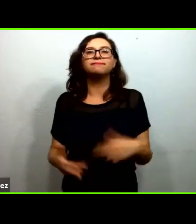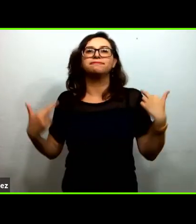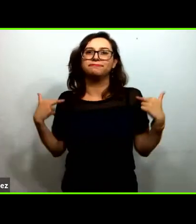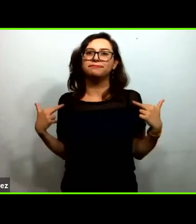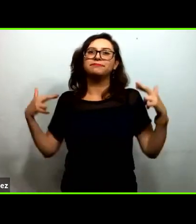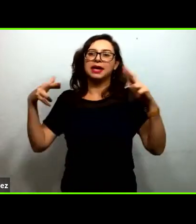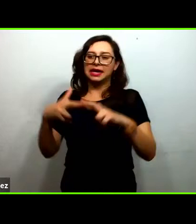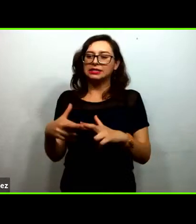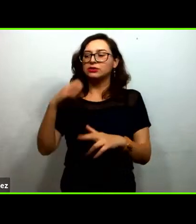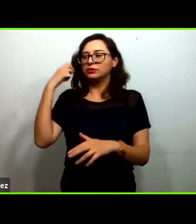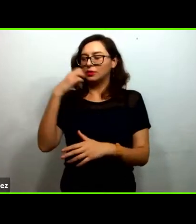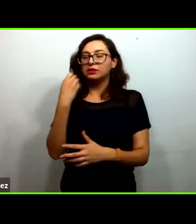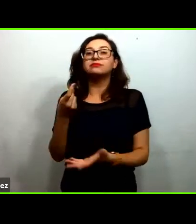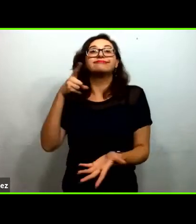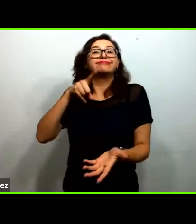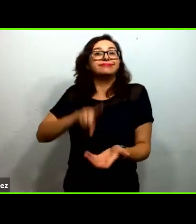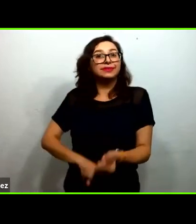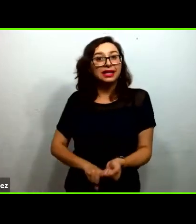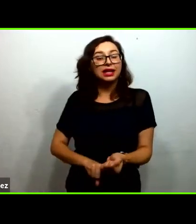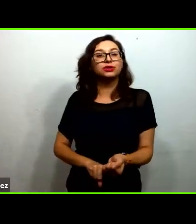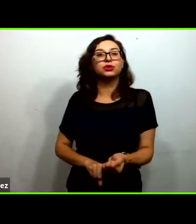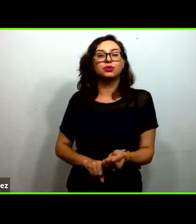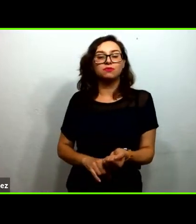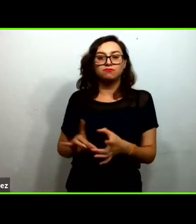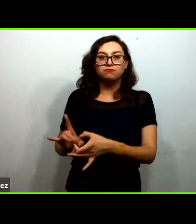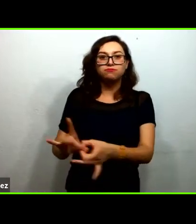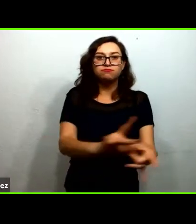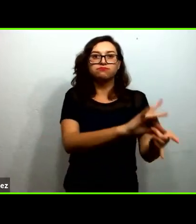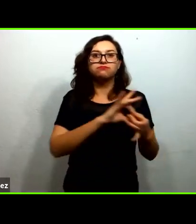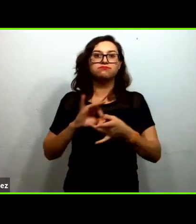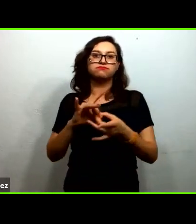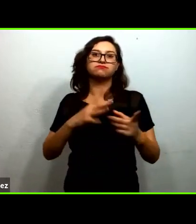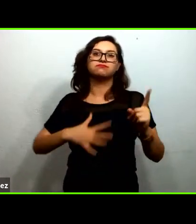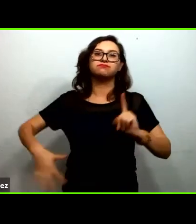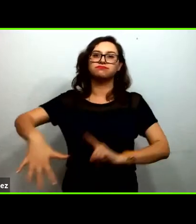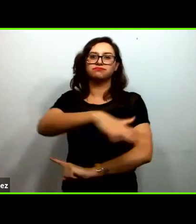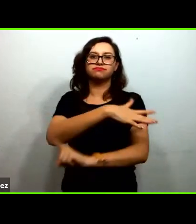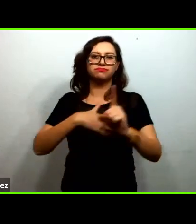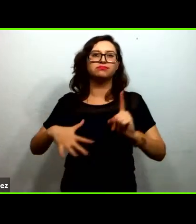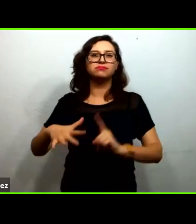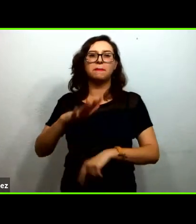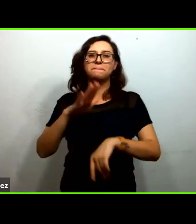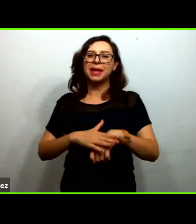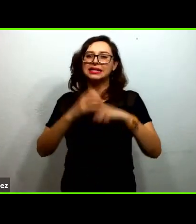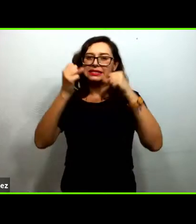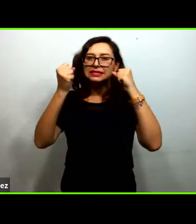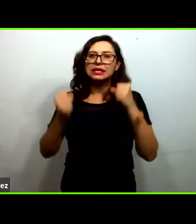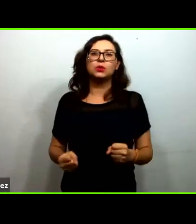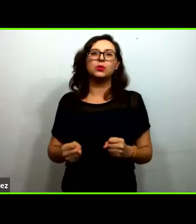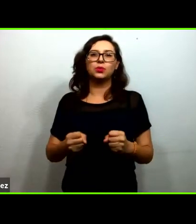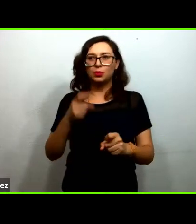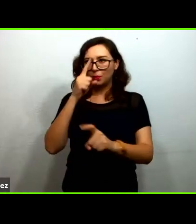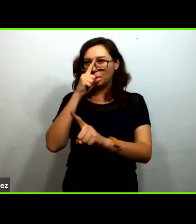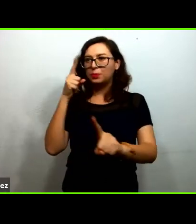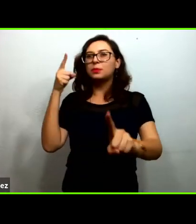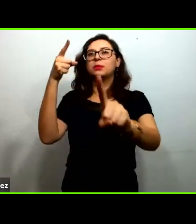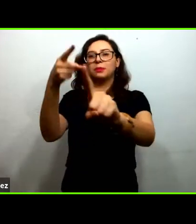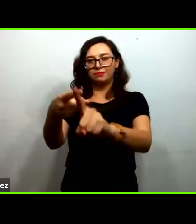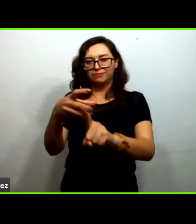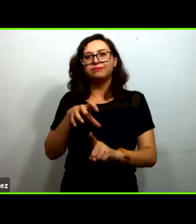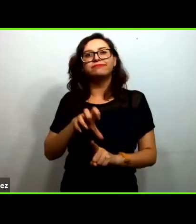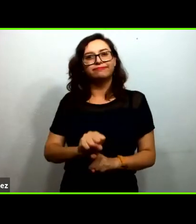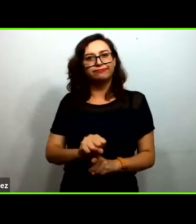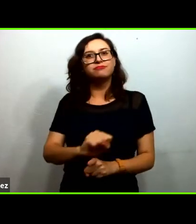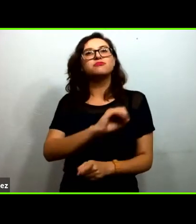de la escuela para generar un ambiente consistente con aquello que queremos lograr con los estudiantes